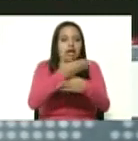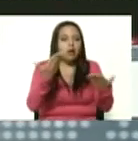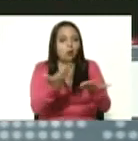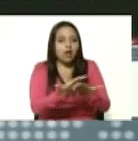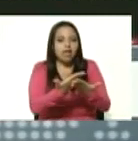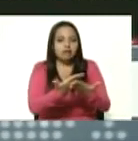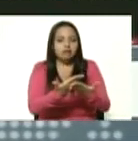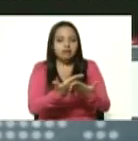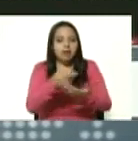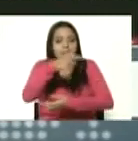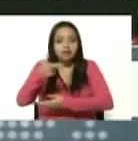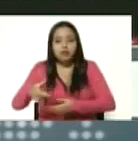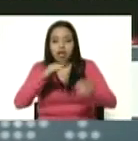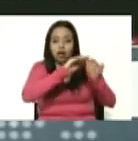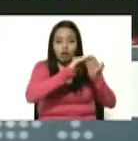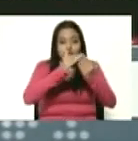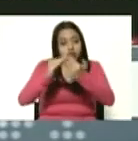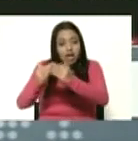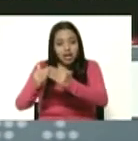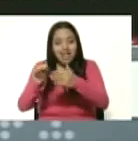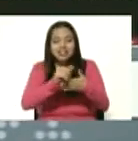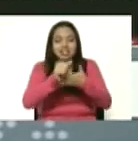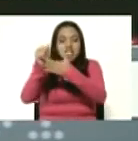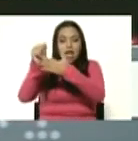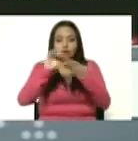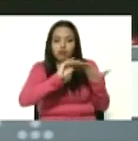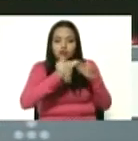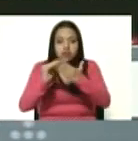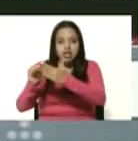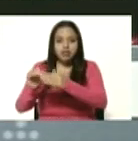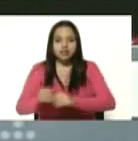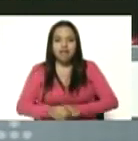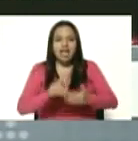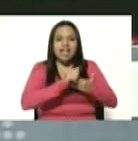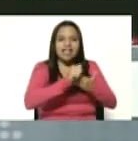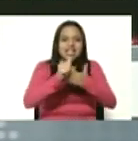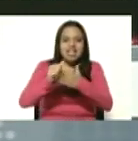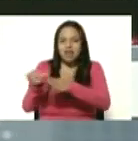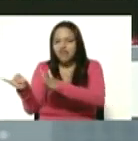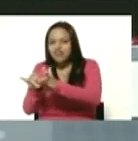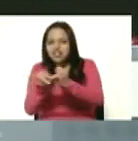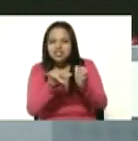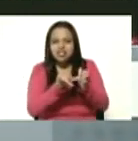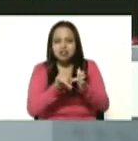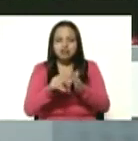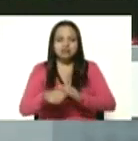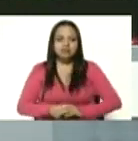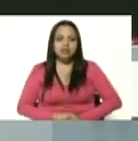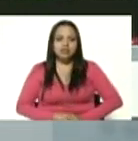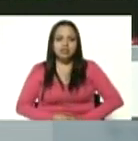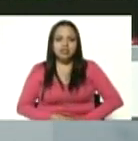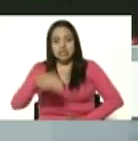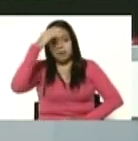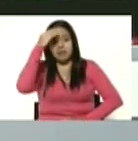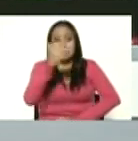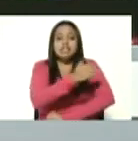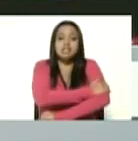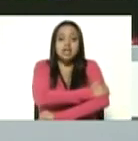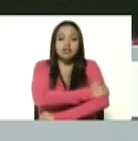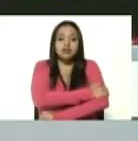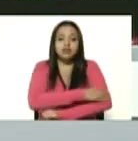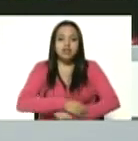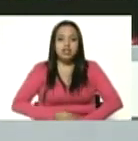comuneras de líderes comunitarios de líderes vecinales de milicianos y milicianas es una